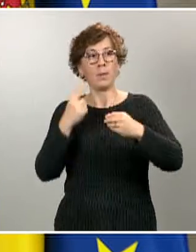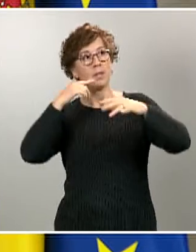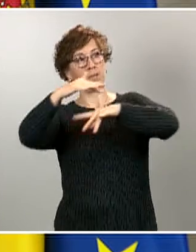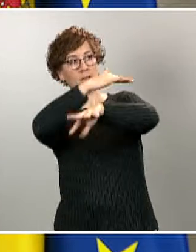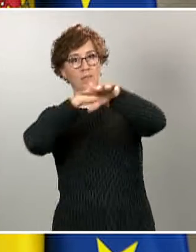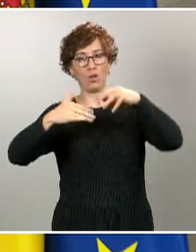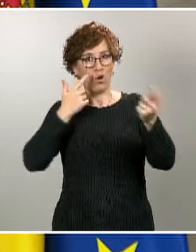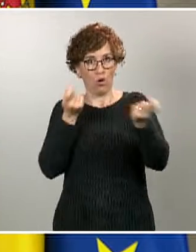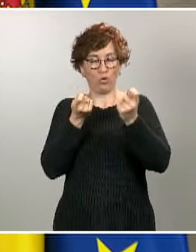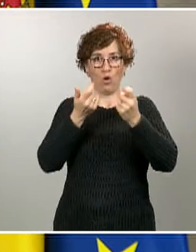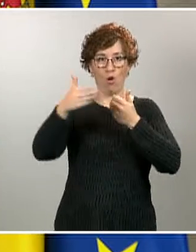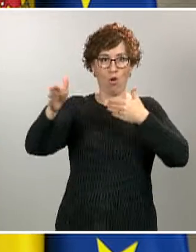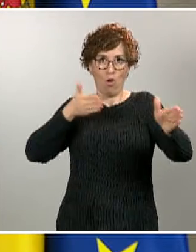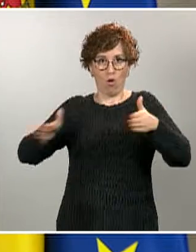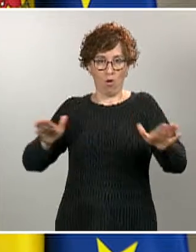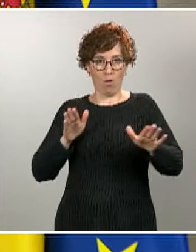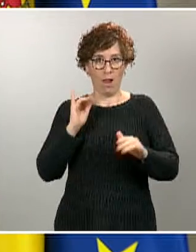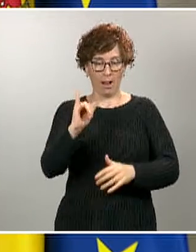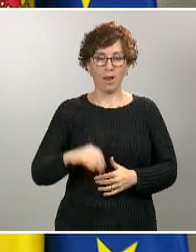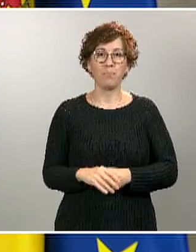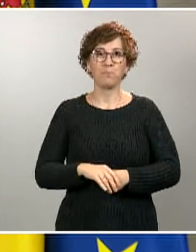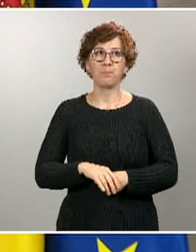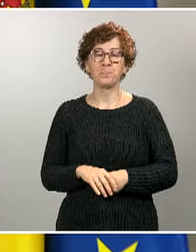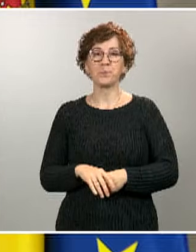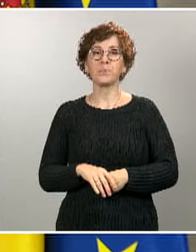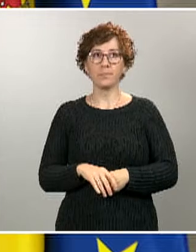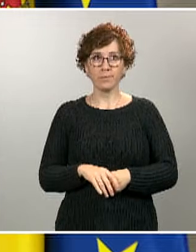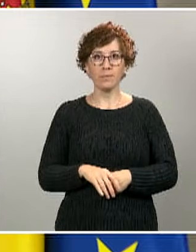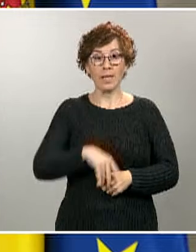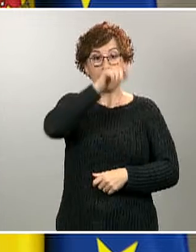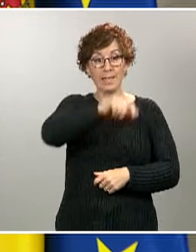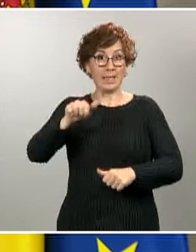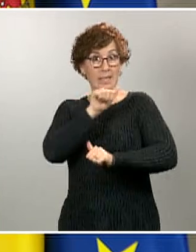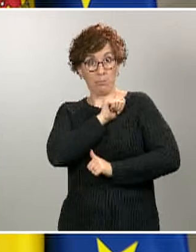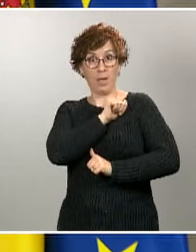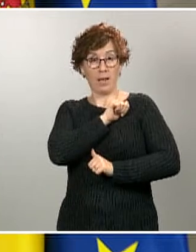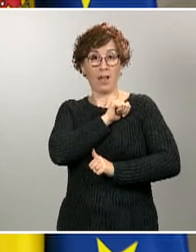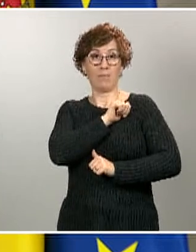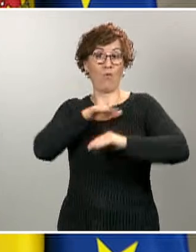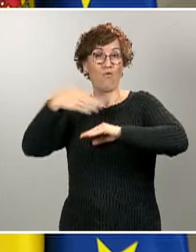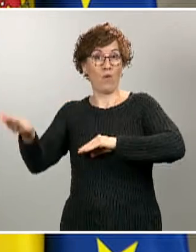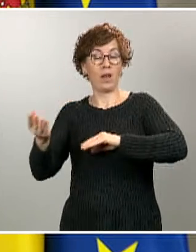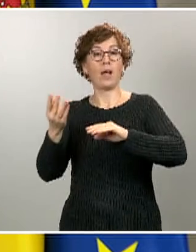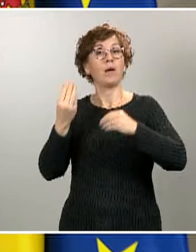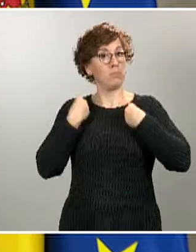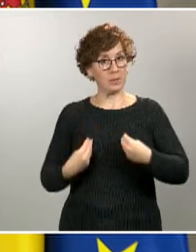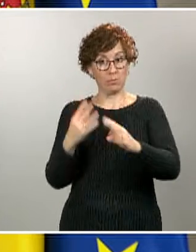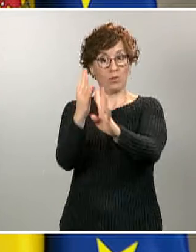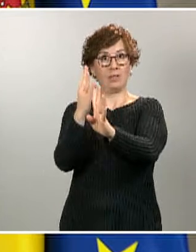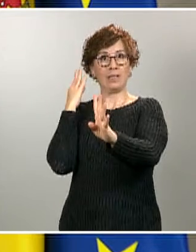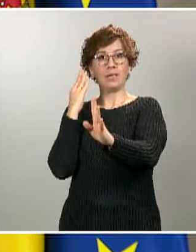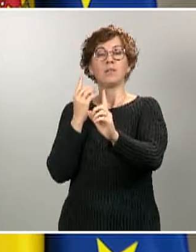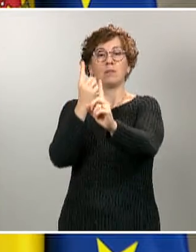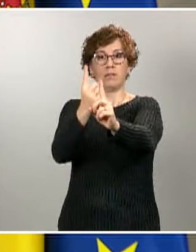Todo el público, incluido el que espera, debe guardar también entre las distintas personas esta distancia interpersonal.